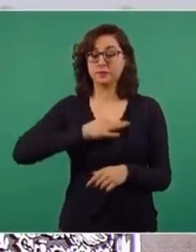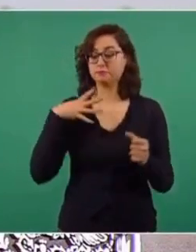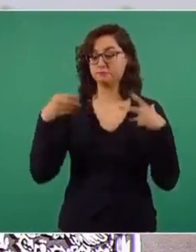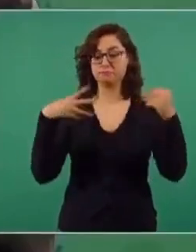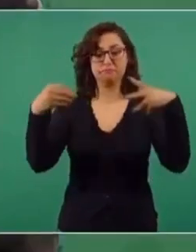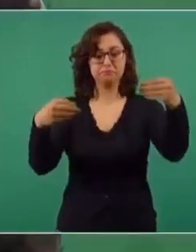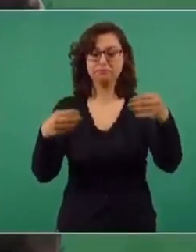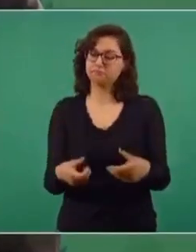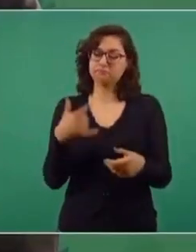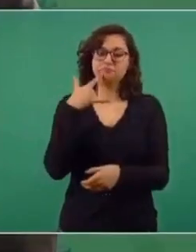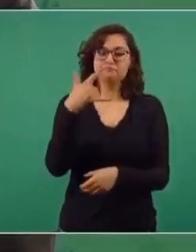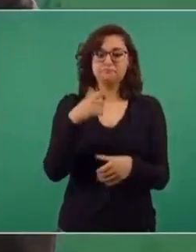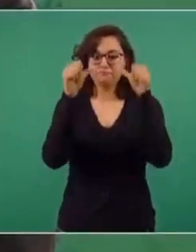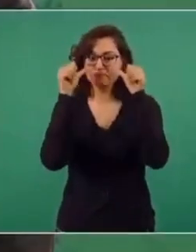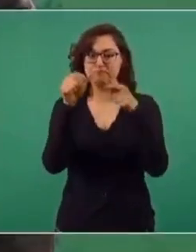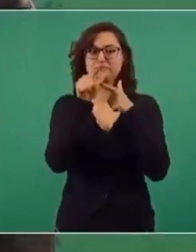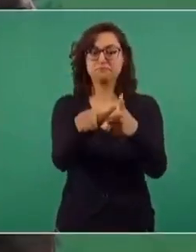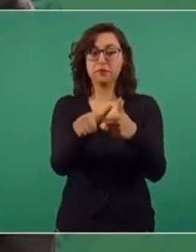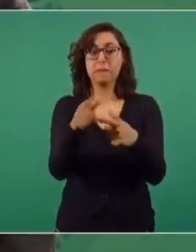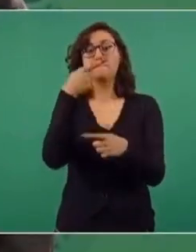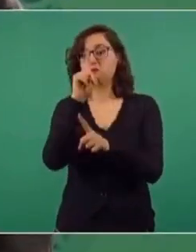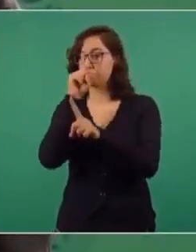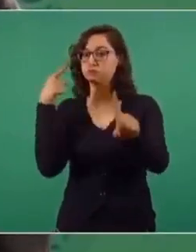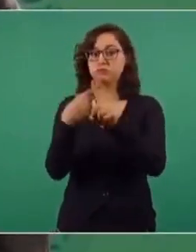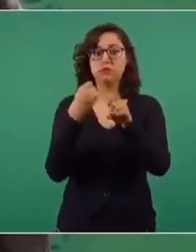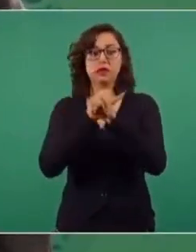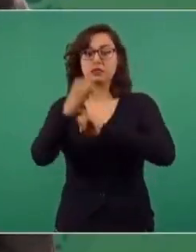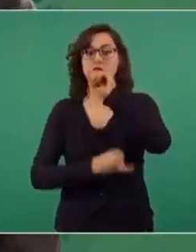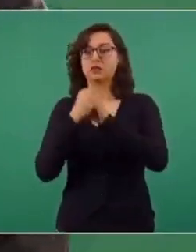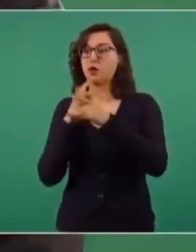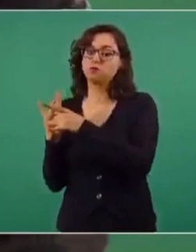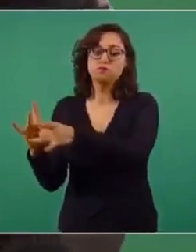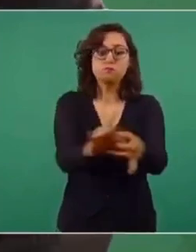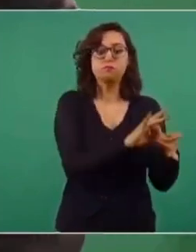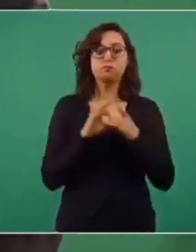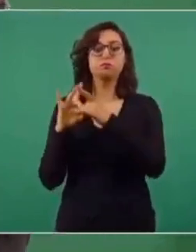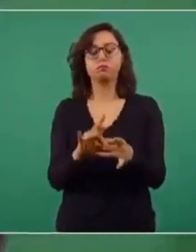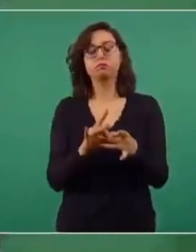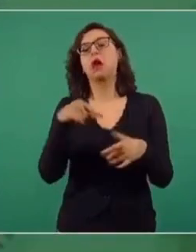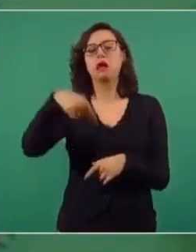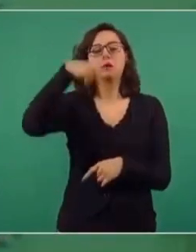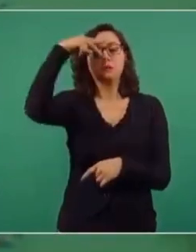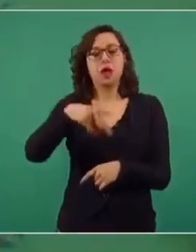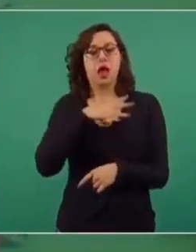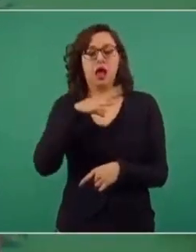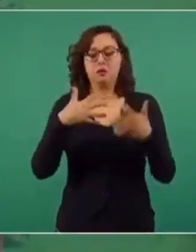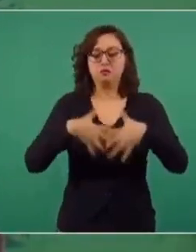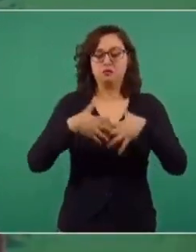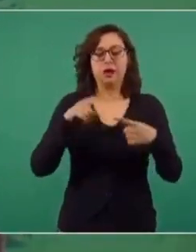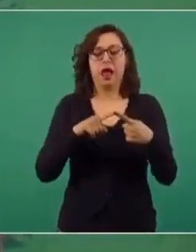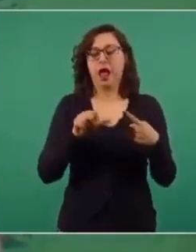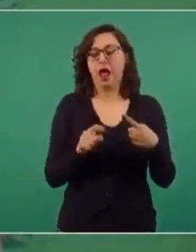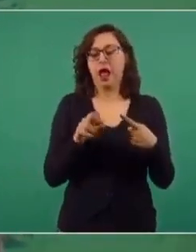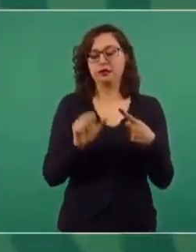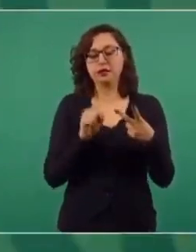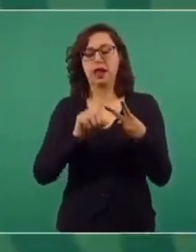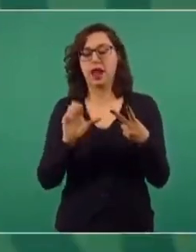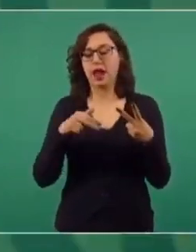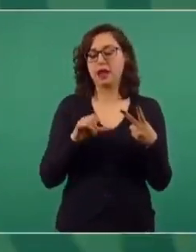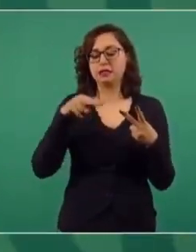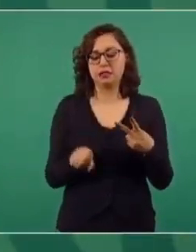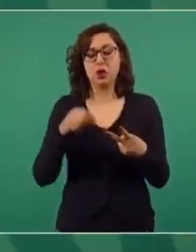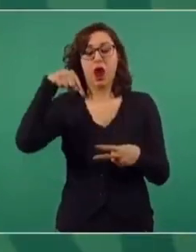pandemia con una dimensión de solidaridad internacional. De las plantas establecidas en México, de AstraZeneca y de CanSino,